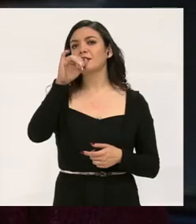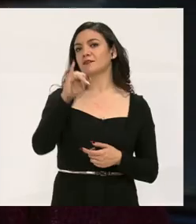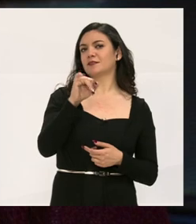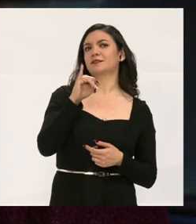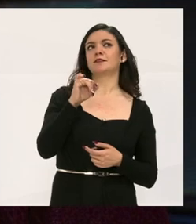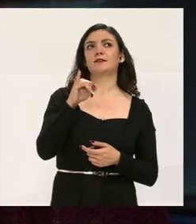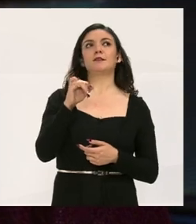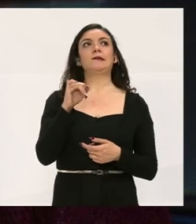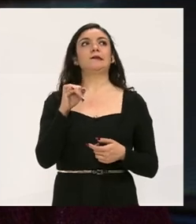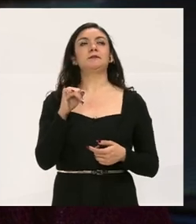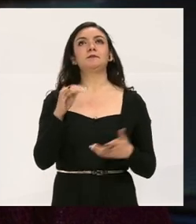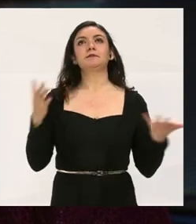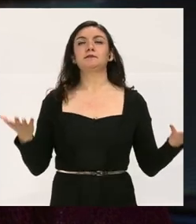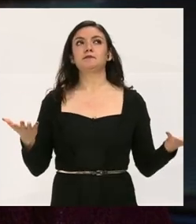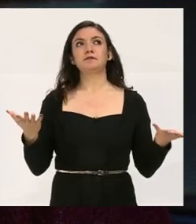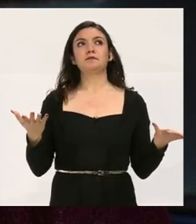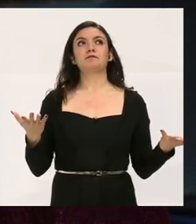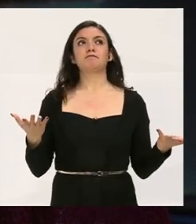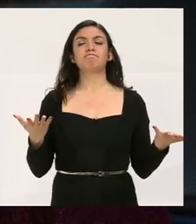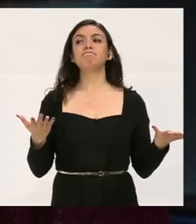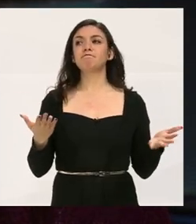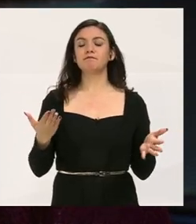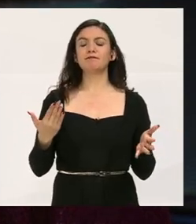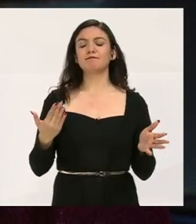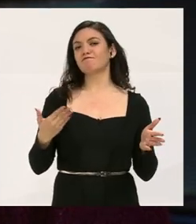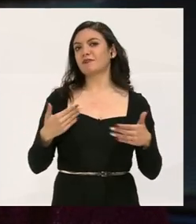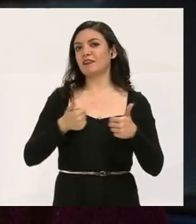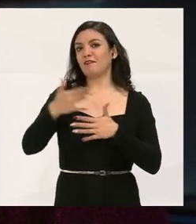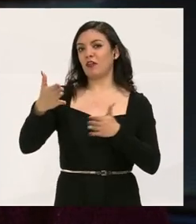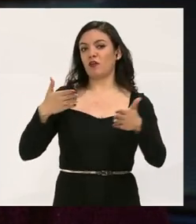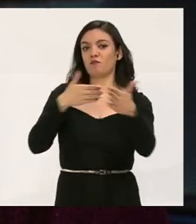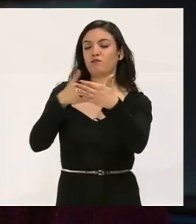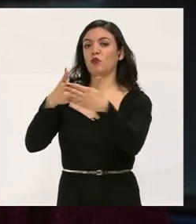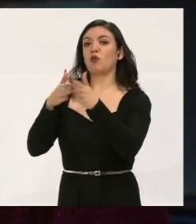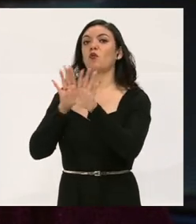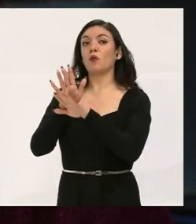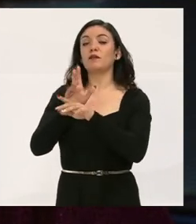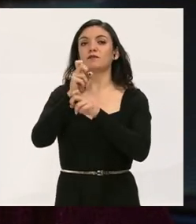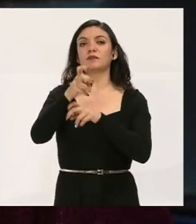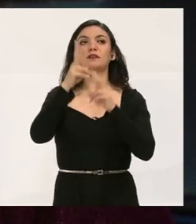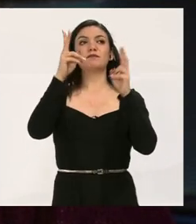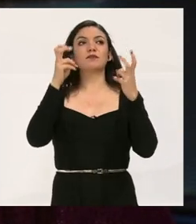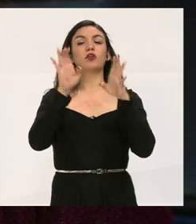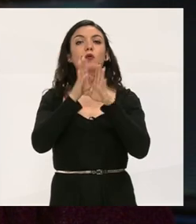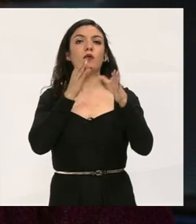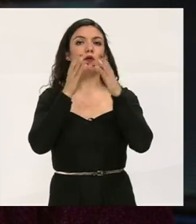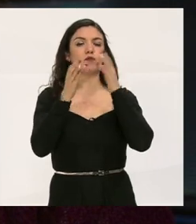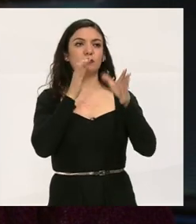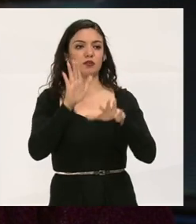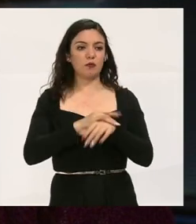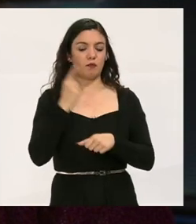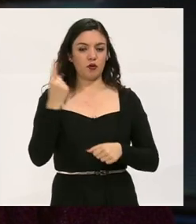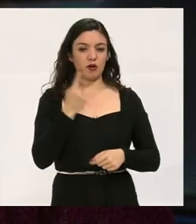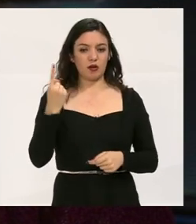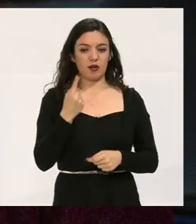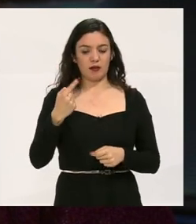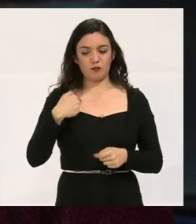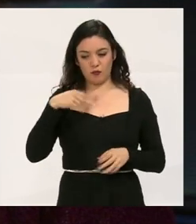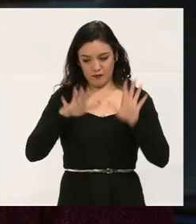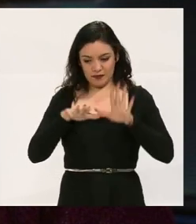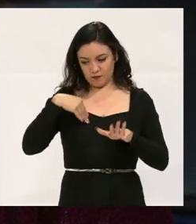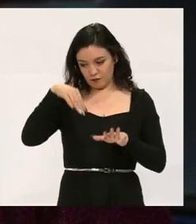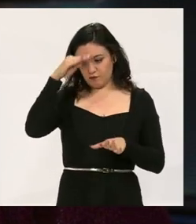Sí se ha llevado estos obstáculos en cuanto a la comunicación, porque de pronto